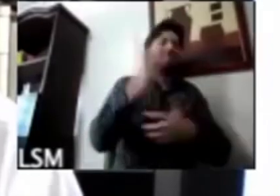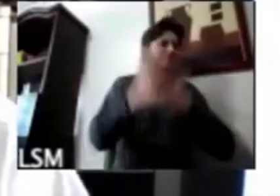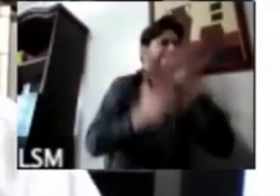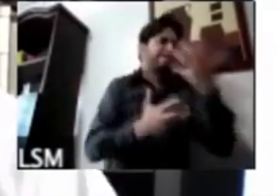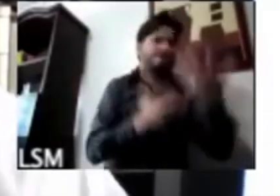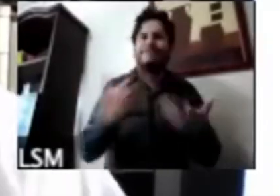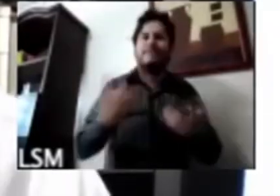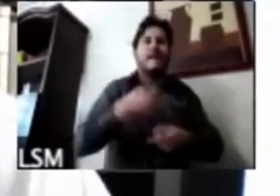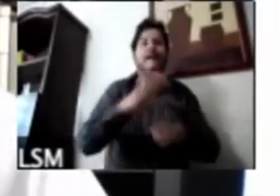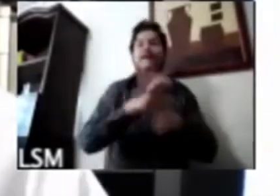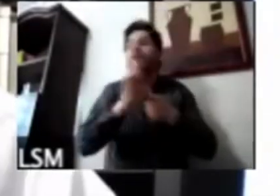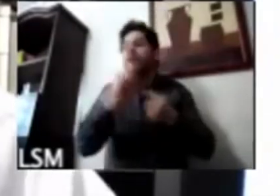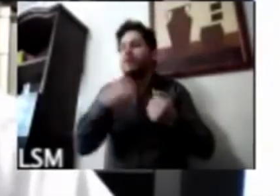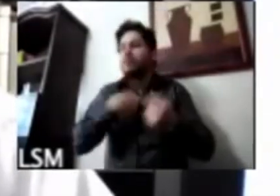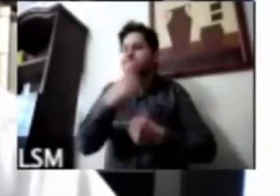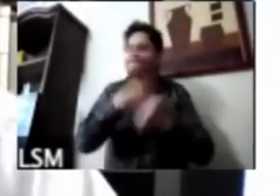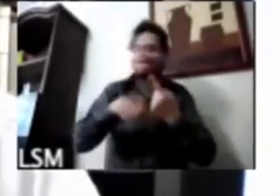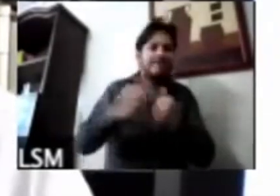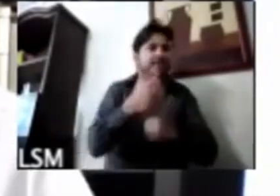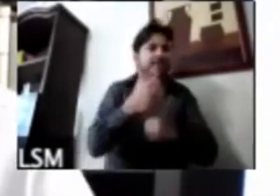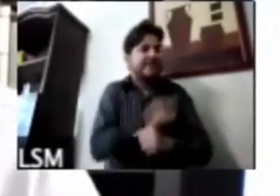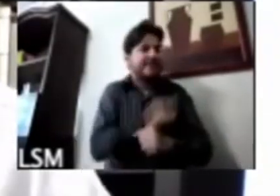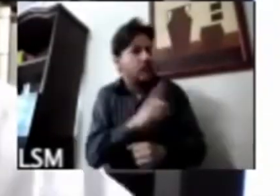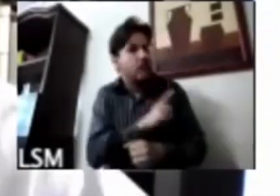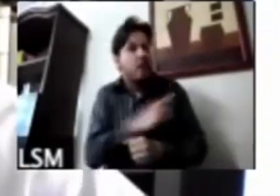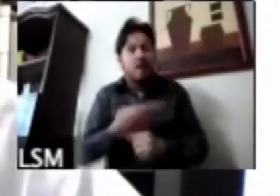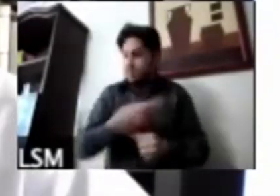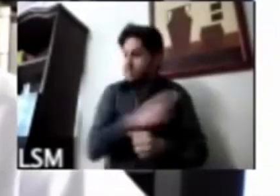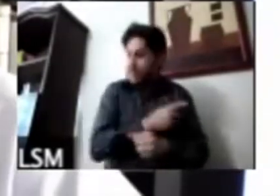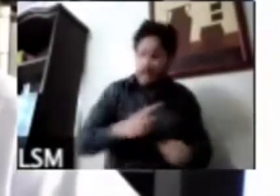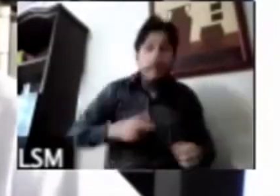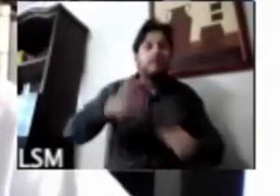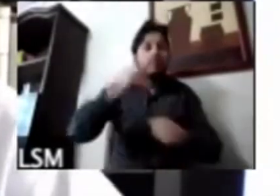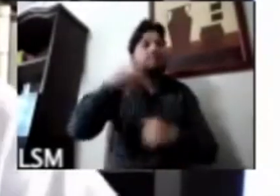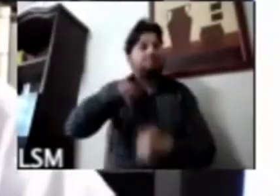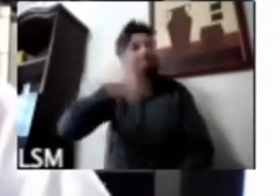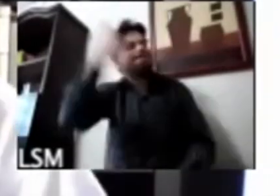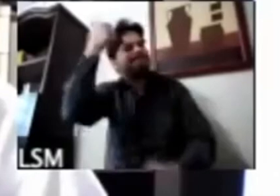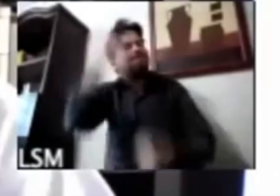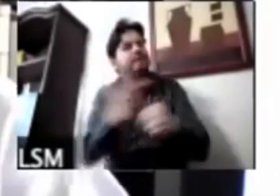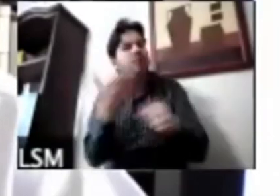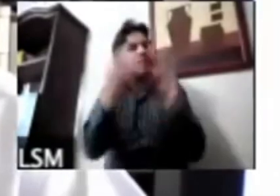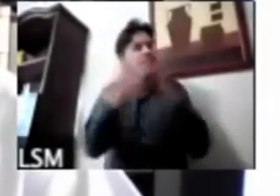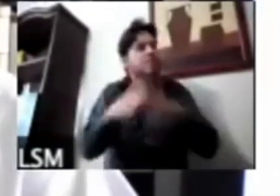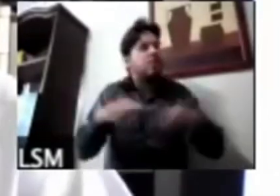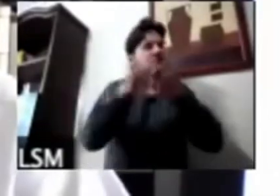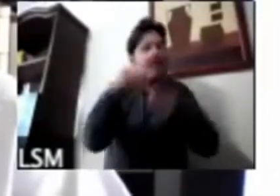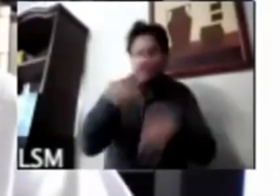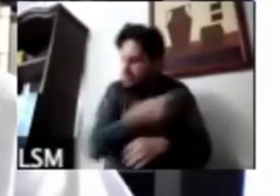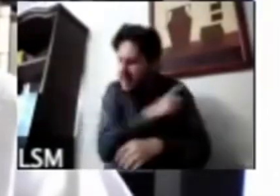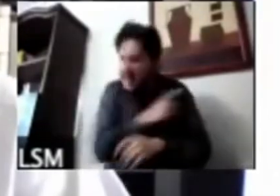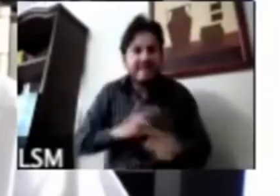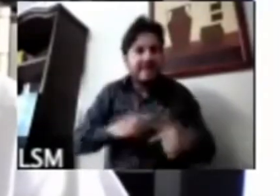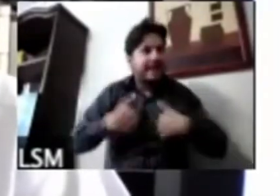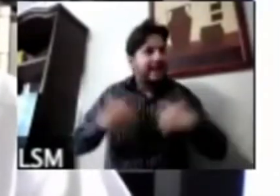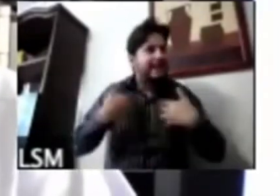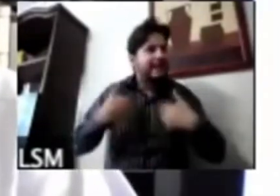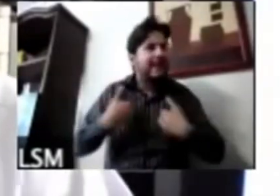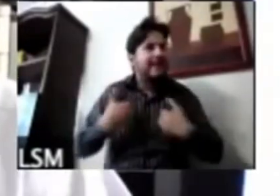el papel del sistema de salud me parece que sí es notable sí es importante y habrá que entender por qué